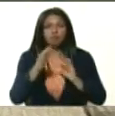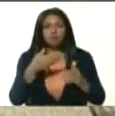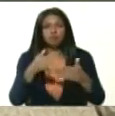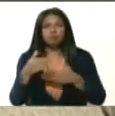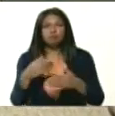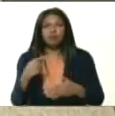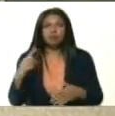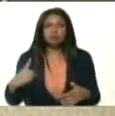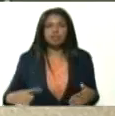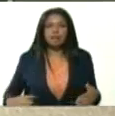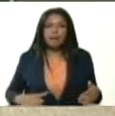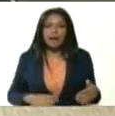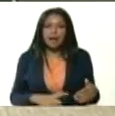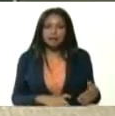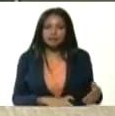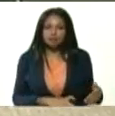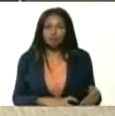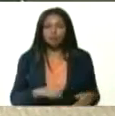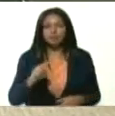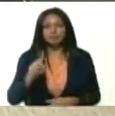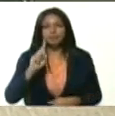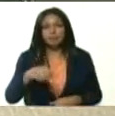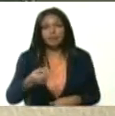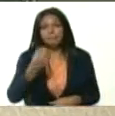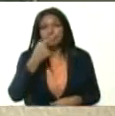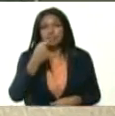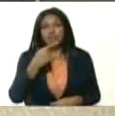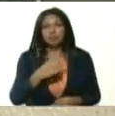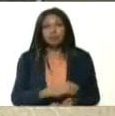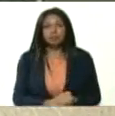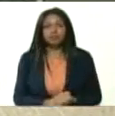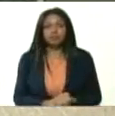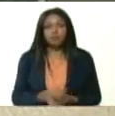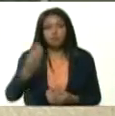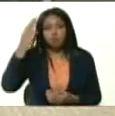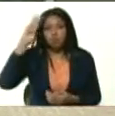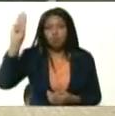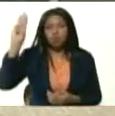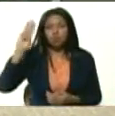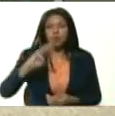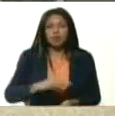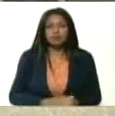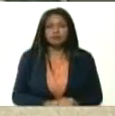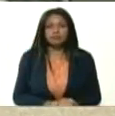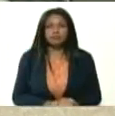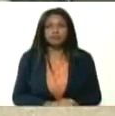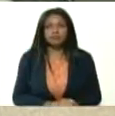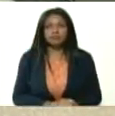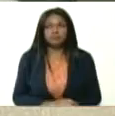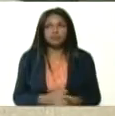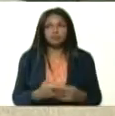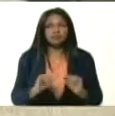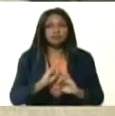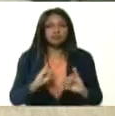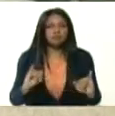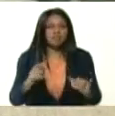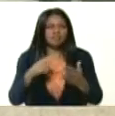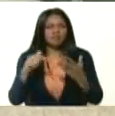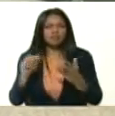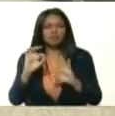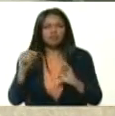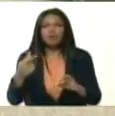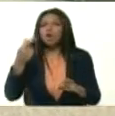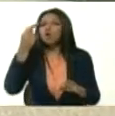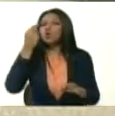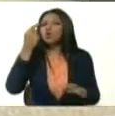parásitos y también un nuevo medicamento que está aplicando Cuba en el ámbito, pero ya homeopático. Son unas gotas